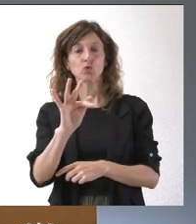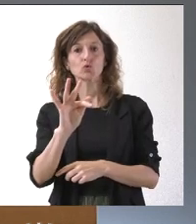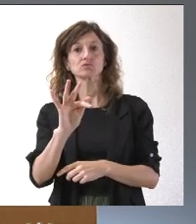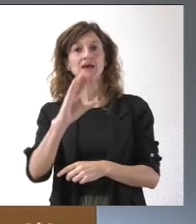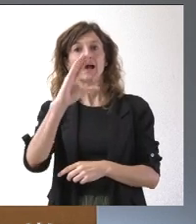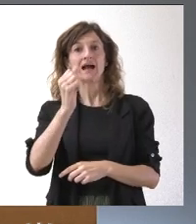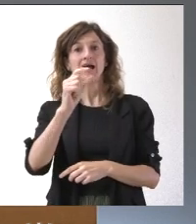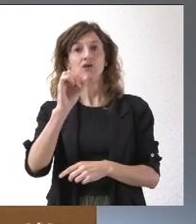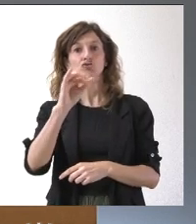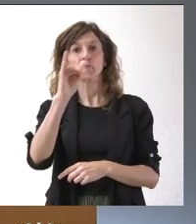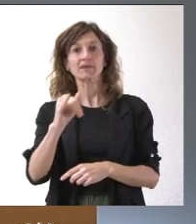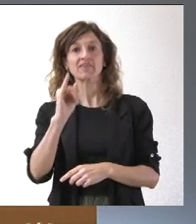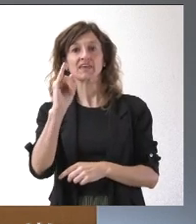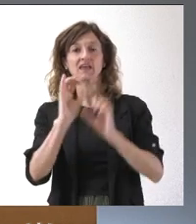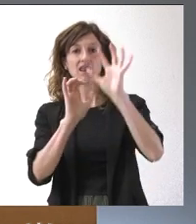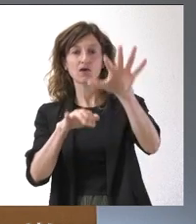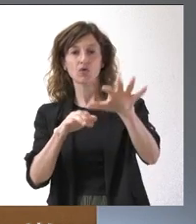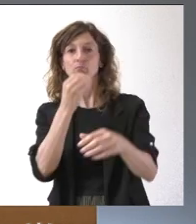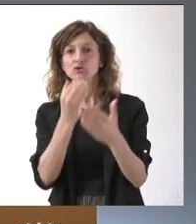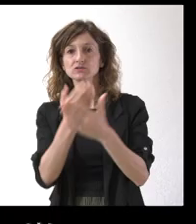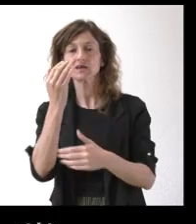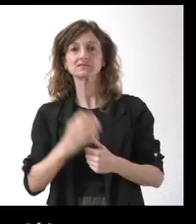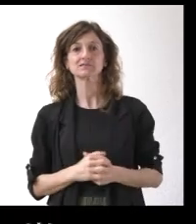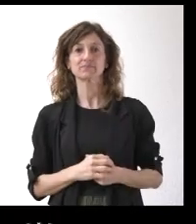Carlos Domínguez, de ILEON. Carlos, buenos días.